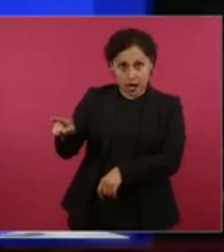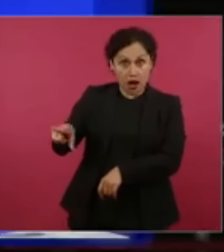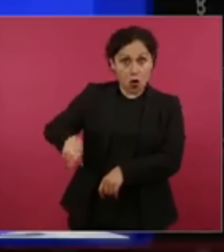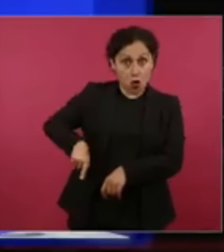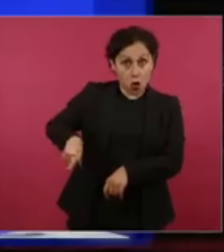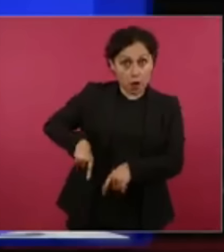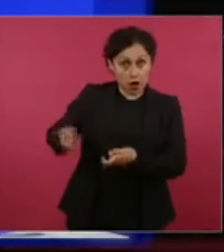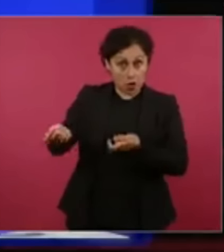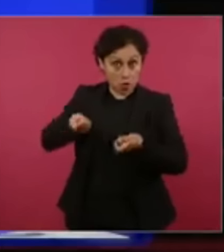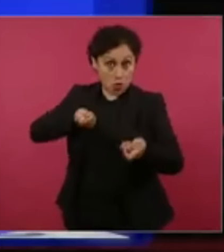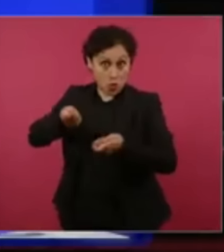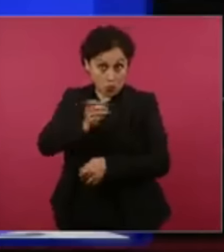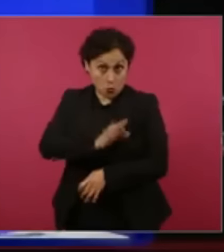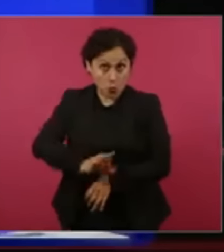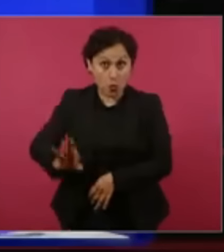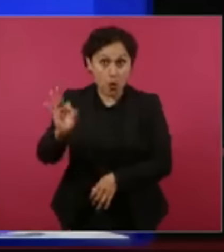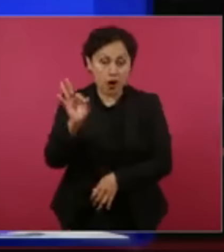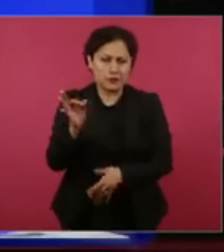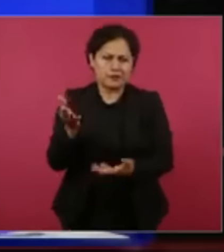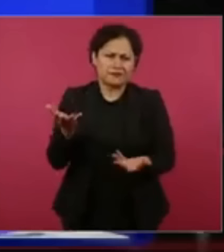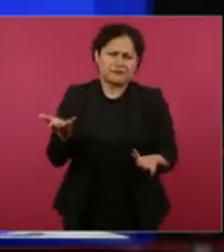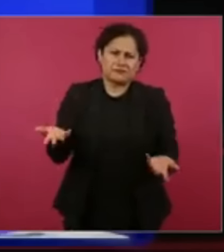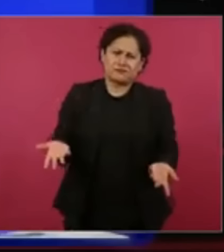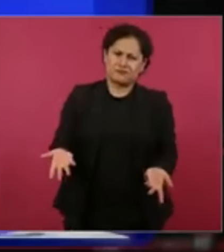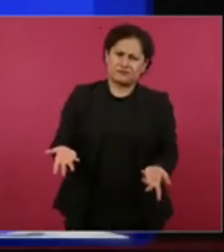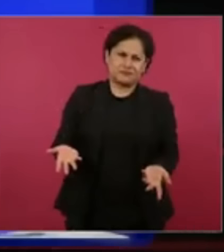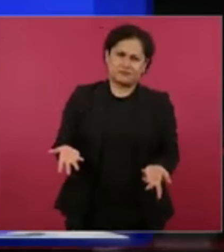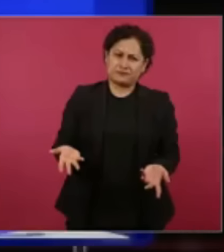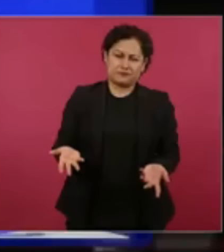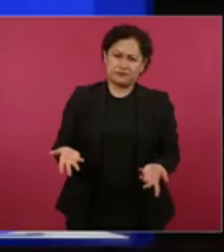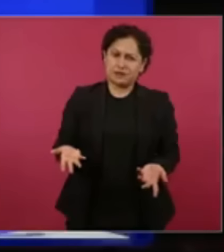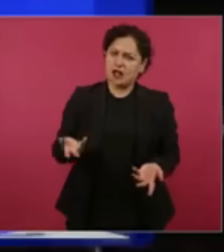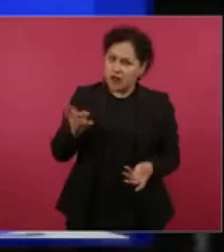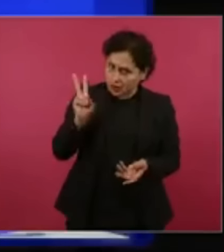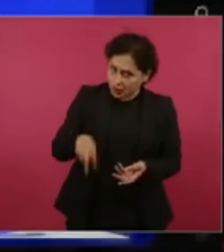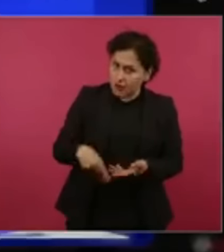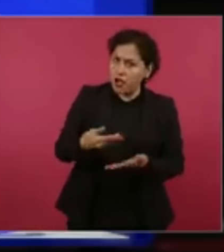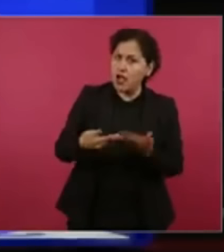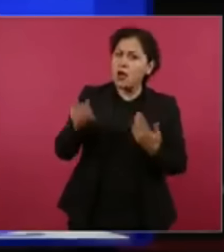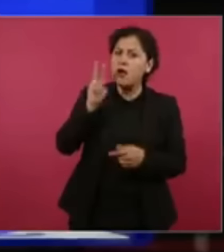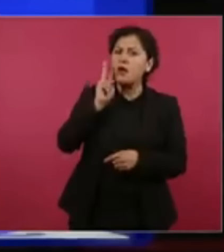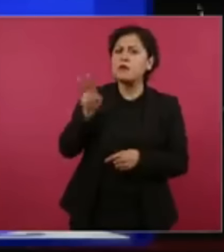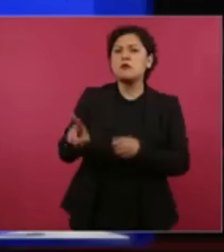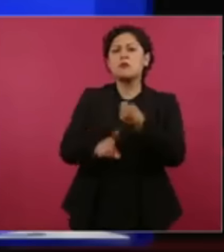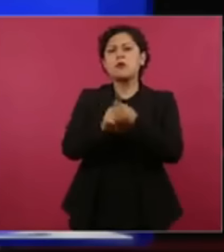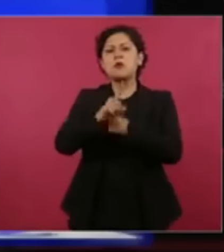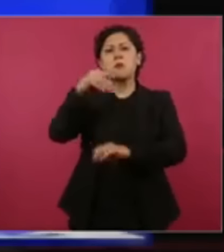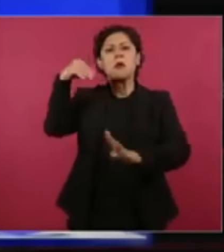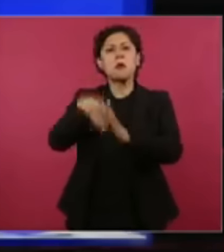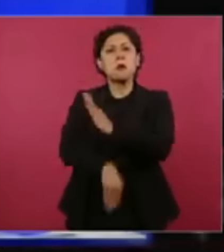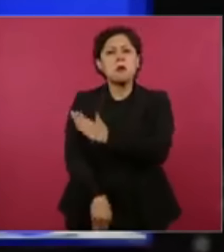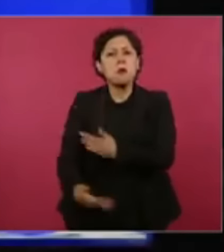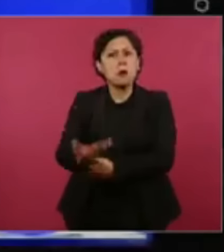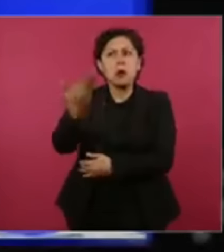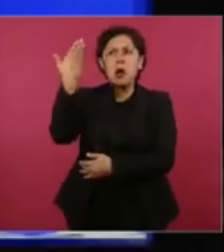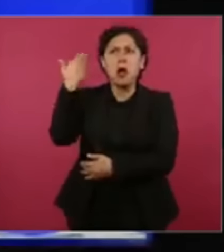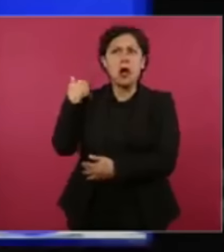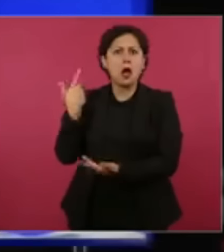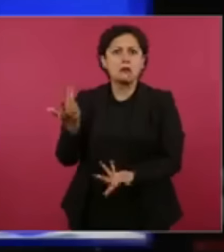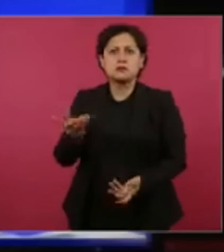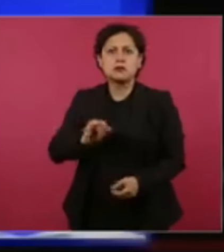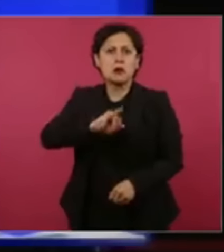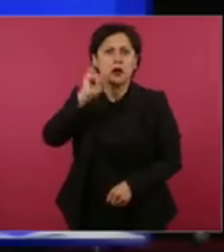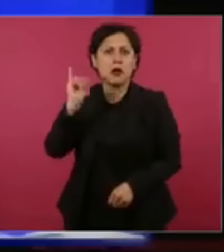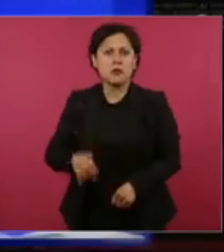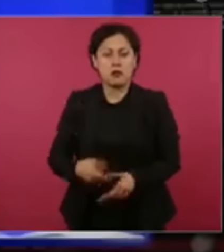mexicano, está coincidiendo con una crisis que no olvidamos en mucho tiempo. Una crisis de suministro